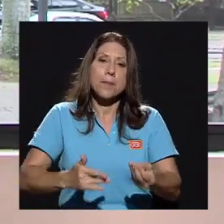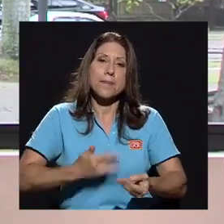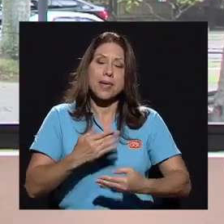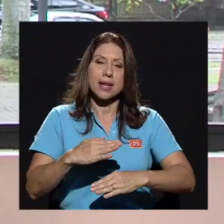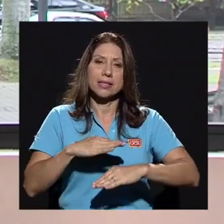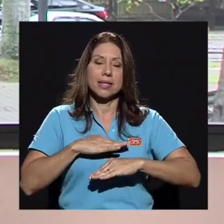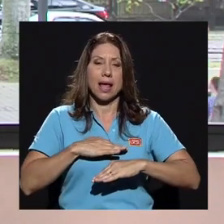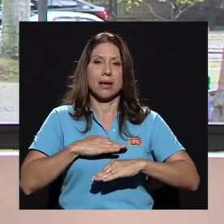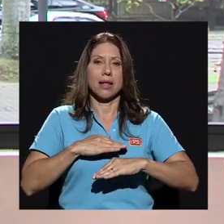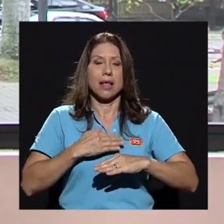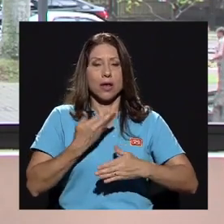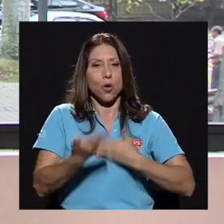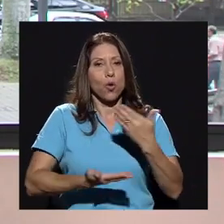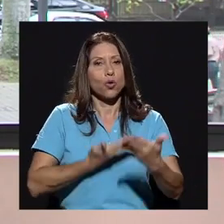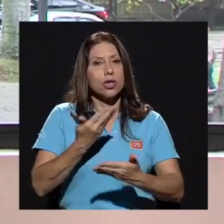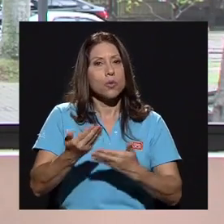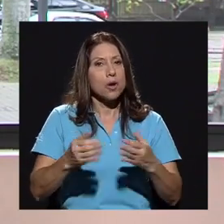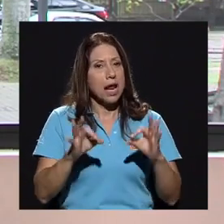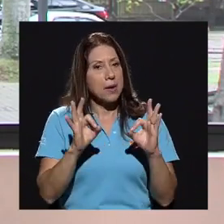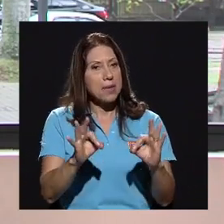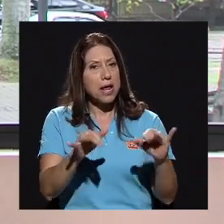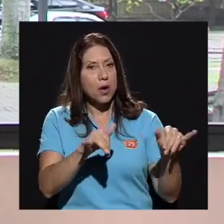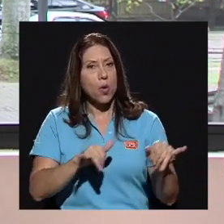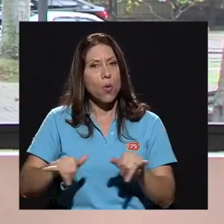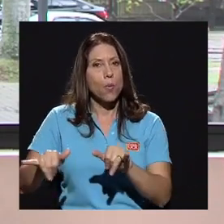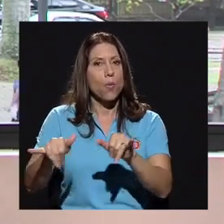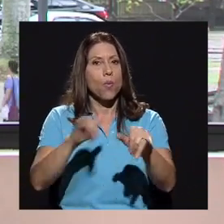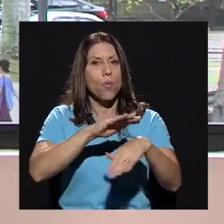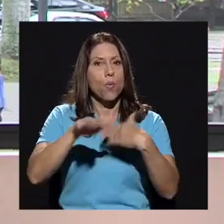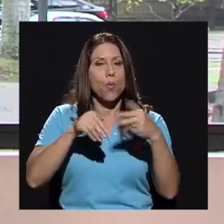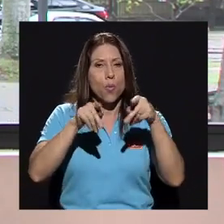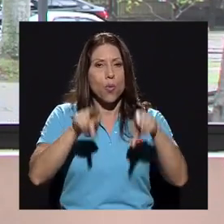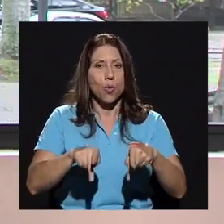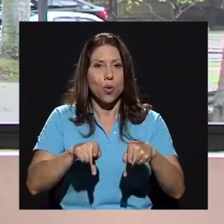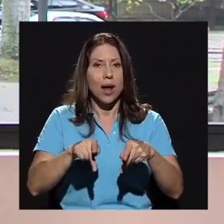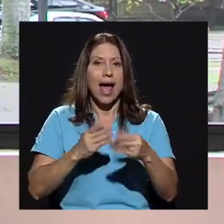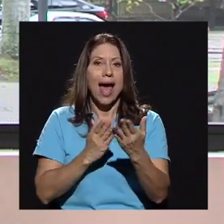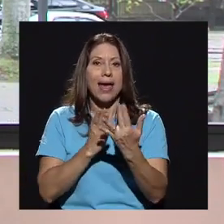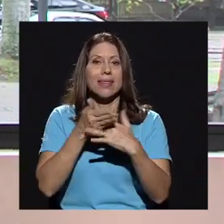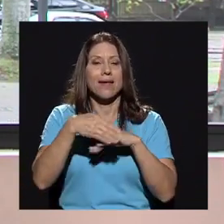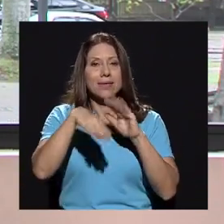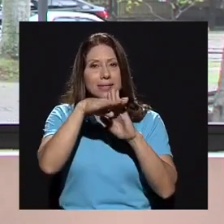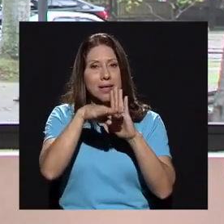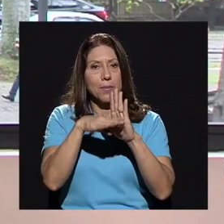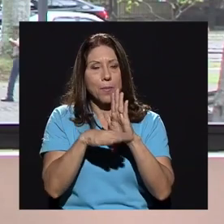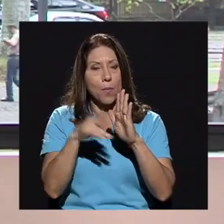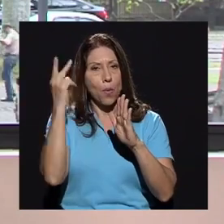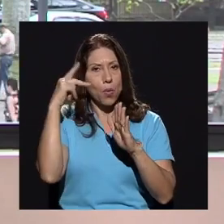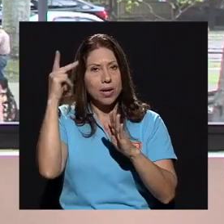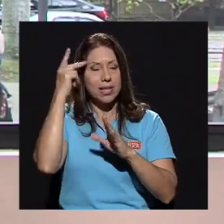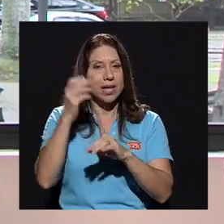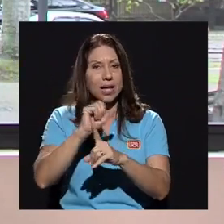bienestar y contribuir al bien común a través de políticas sociales que